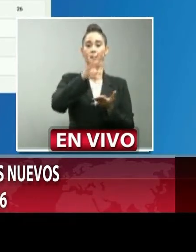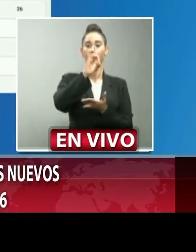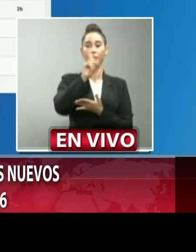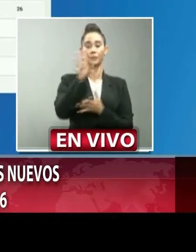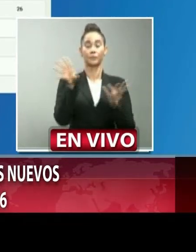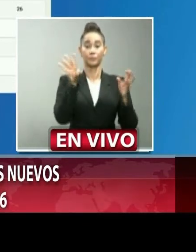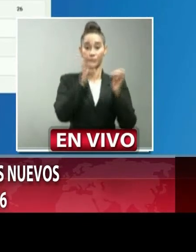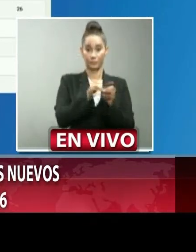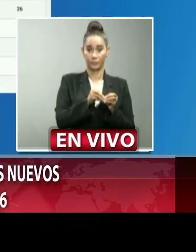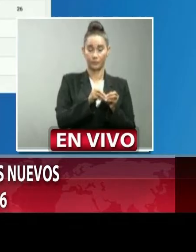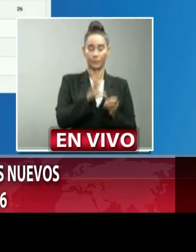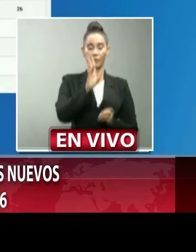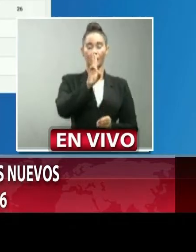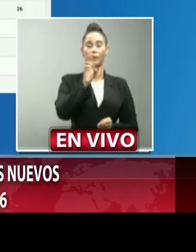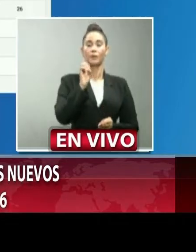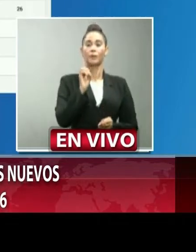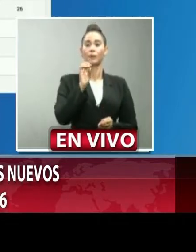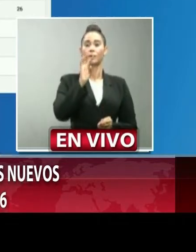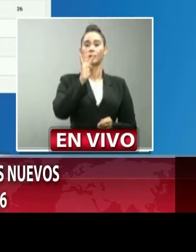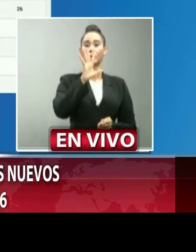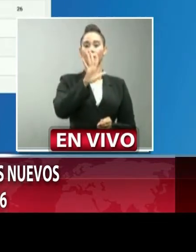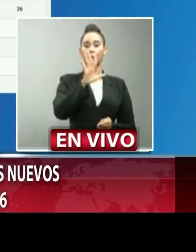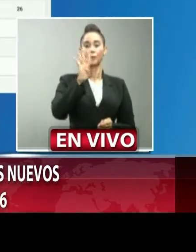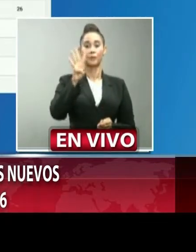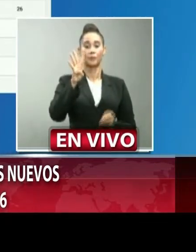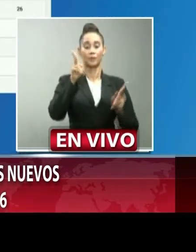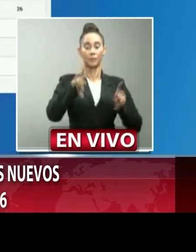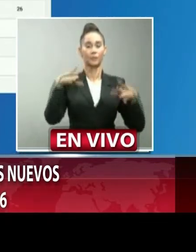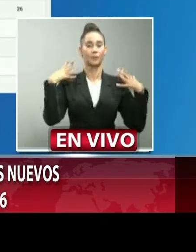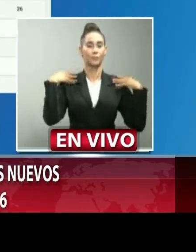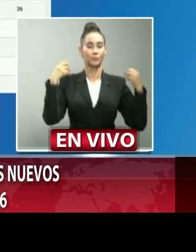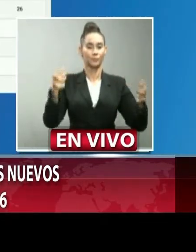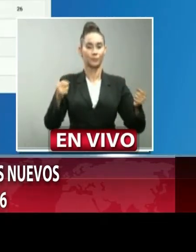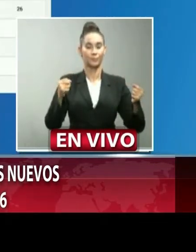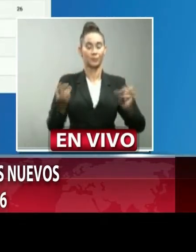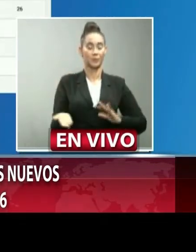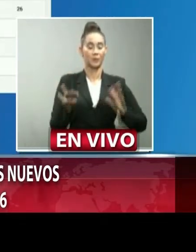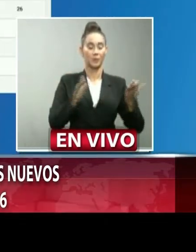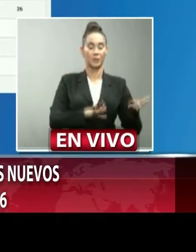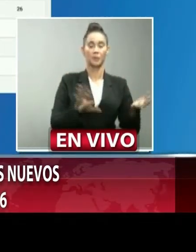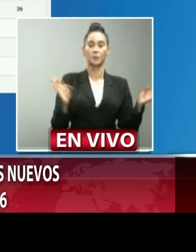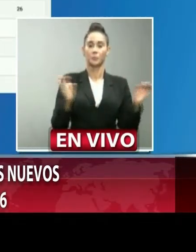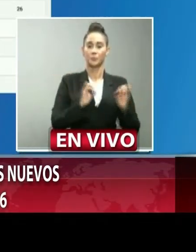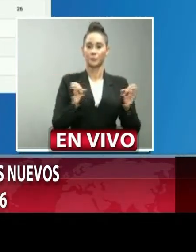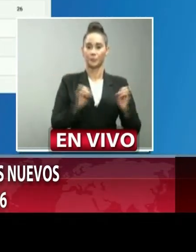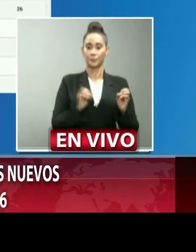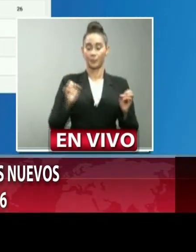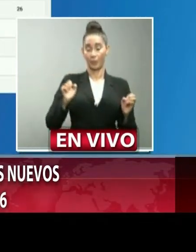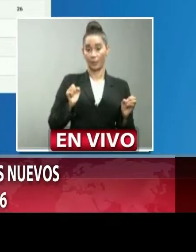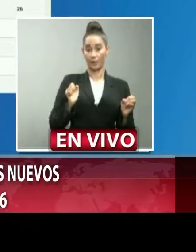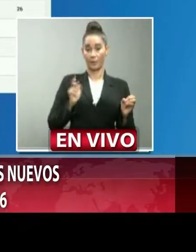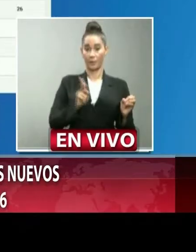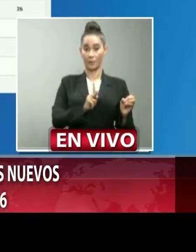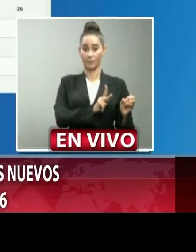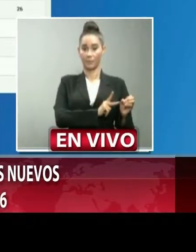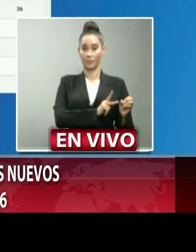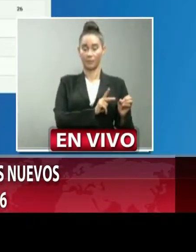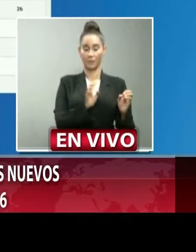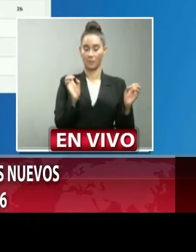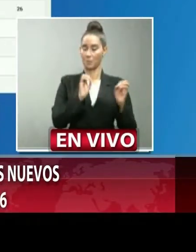754 recuperados 0 fallecimiento Elías Piña 0